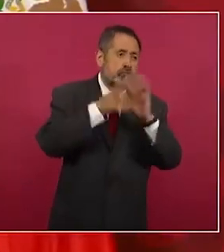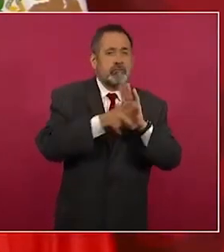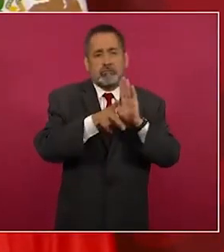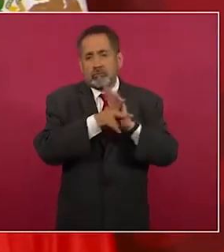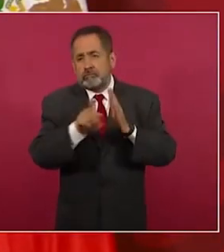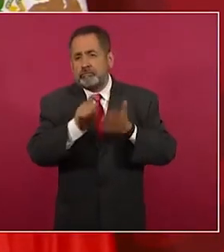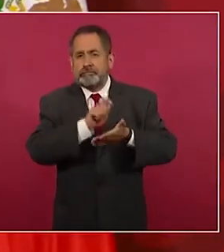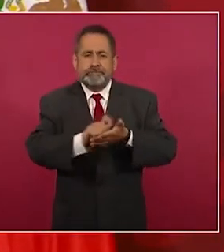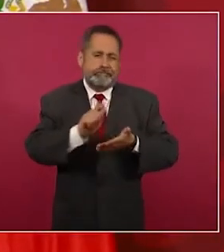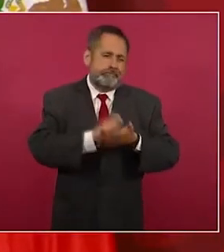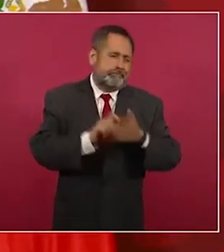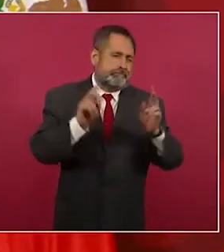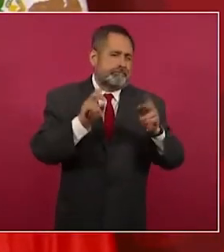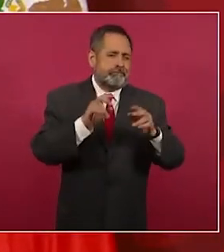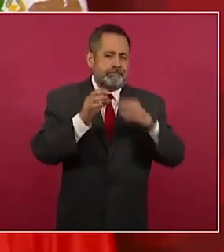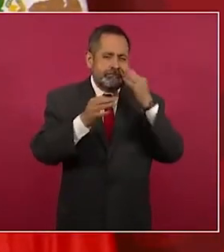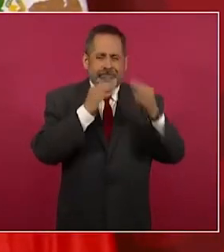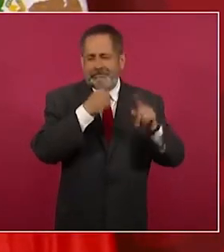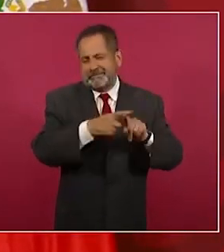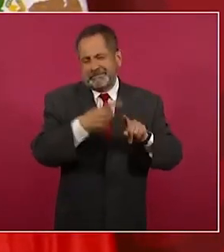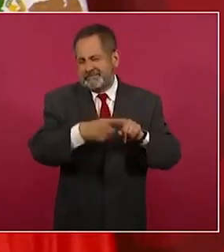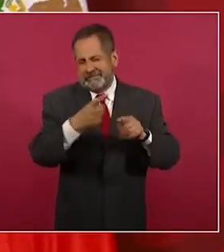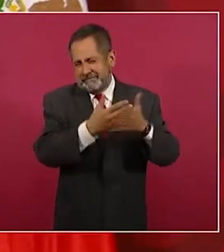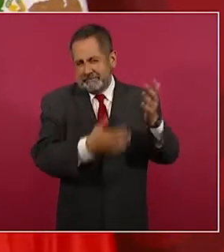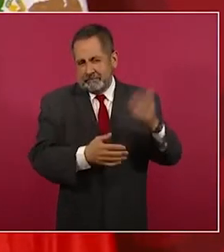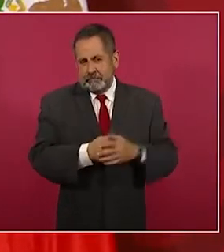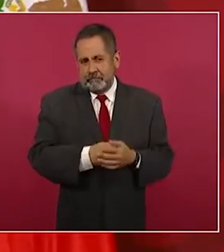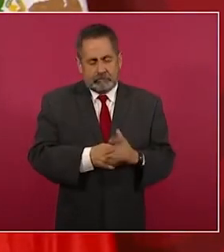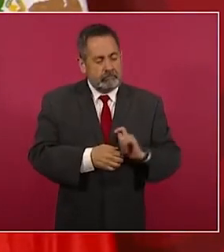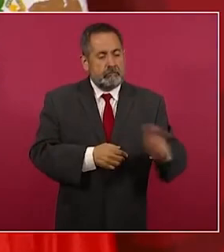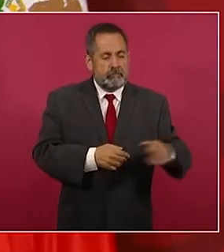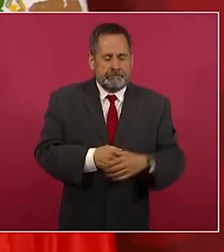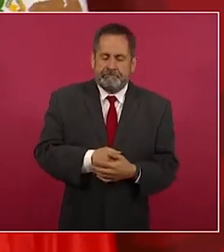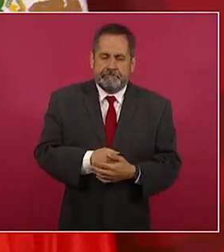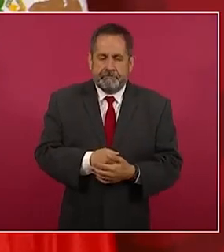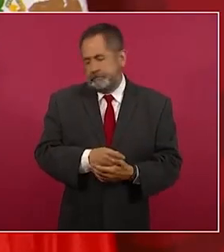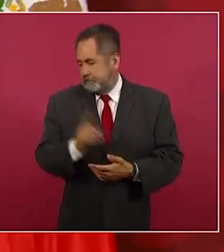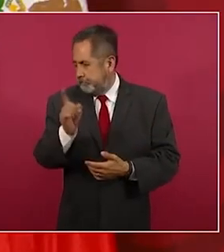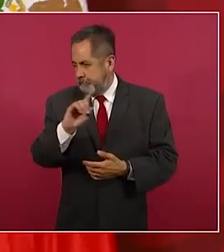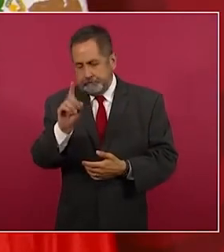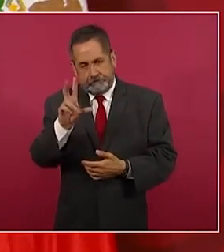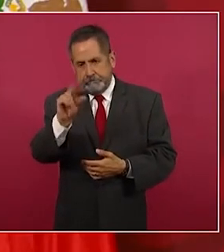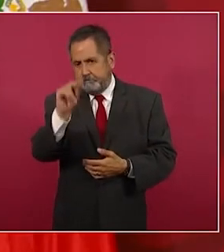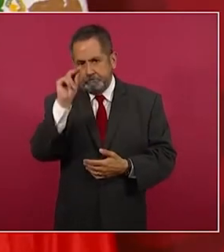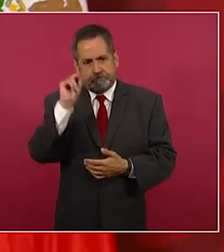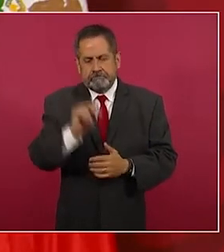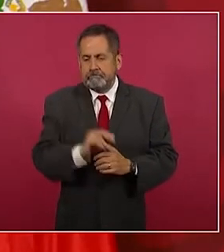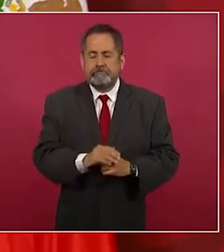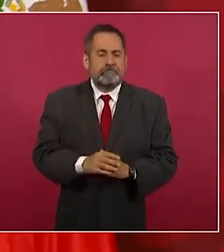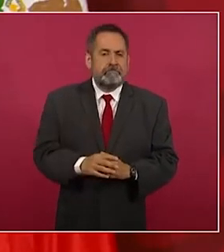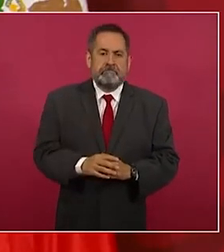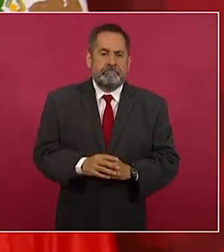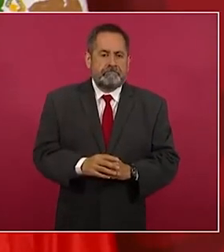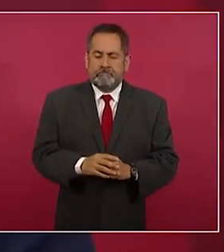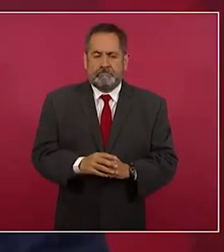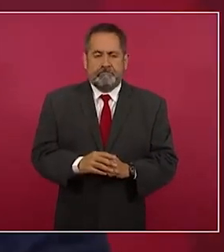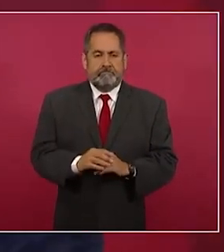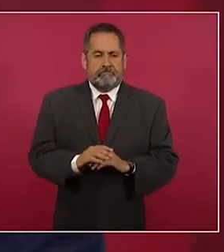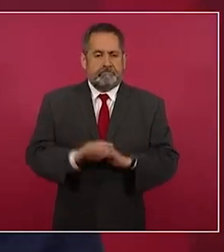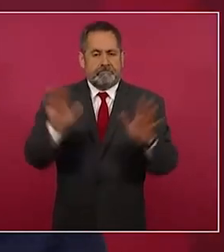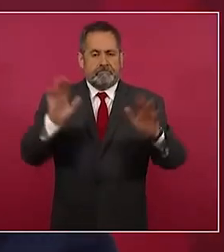articulistas, medios de comunicación. No, ya